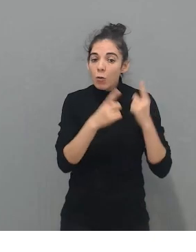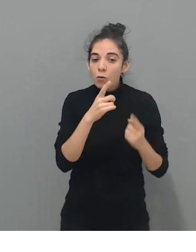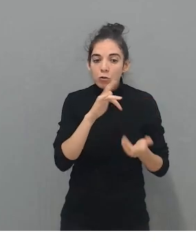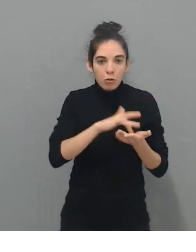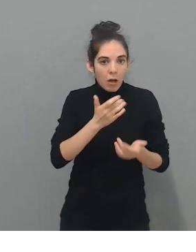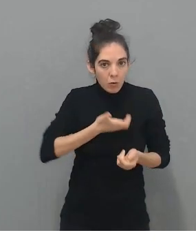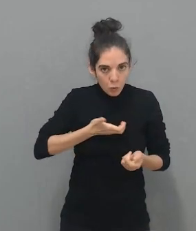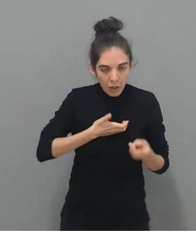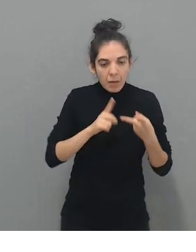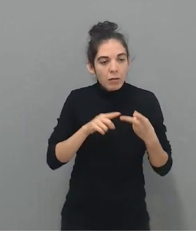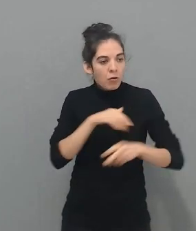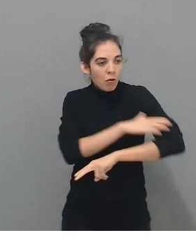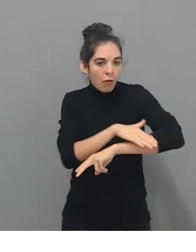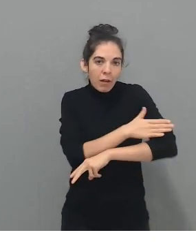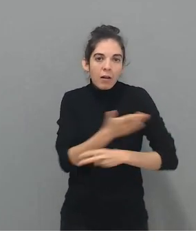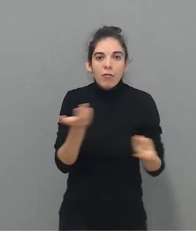gobiernos…